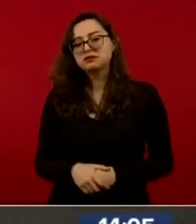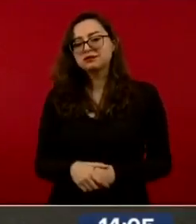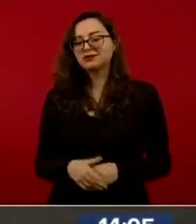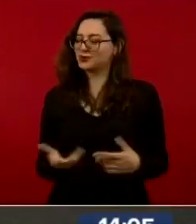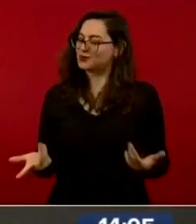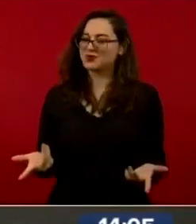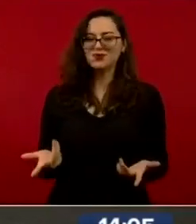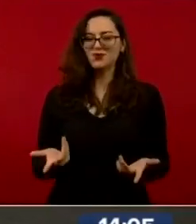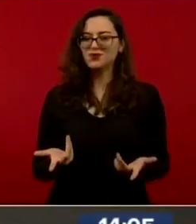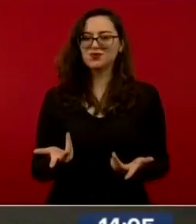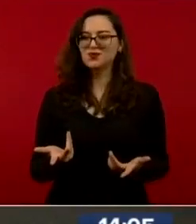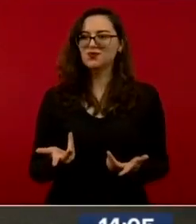rendirse.